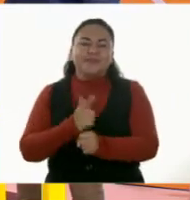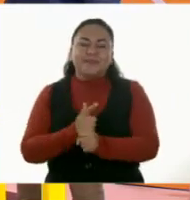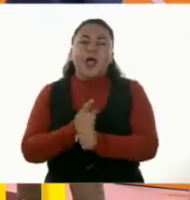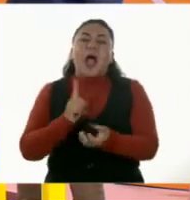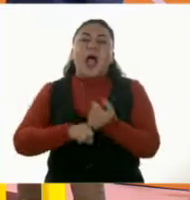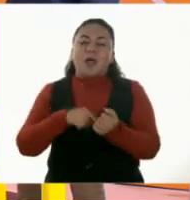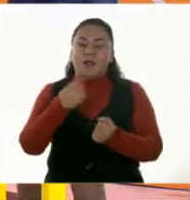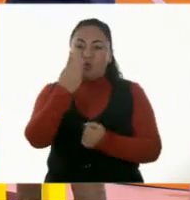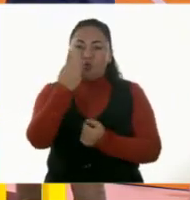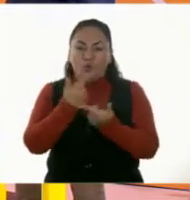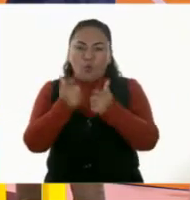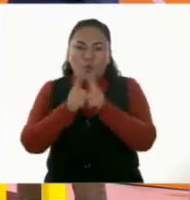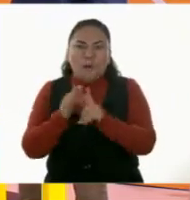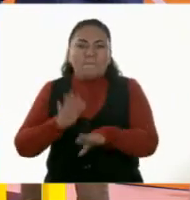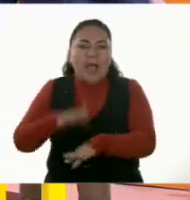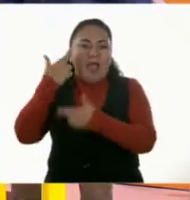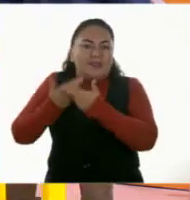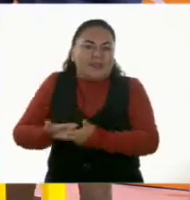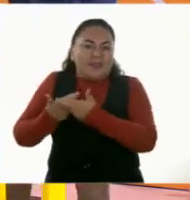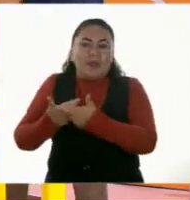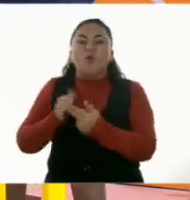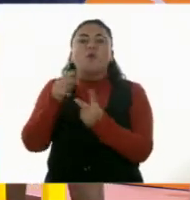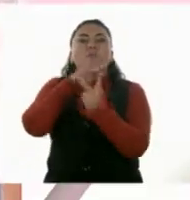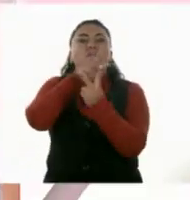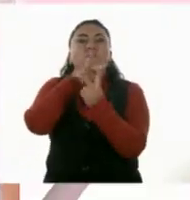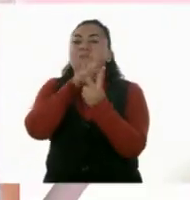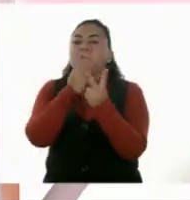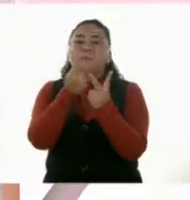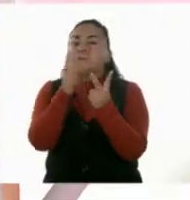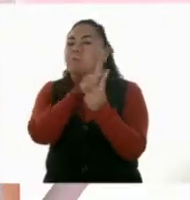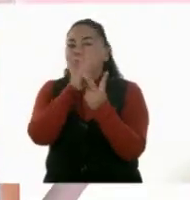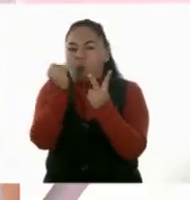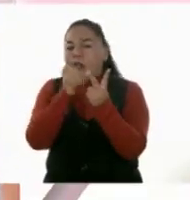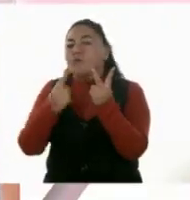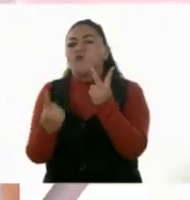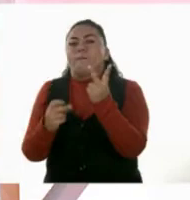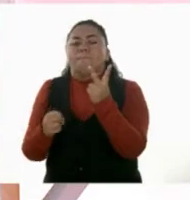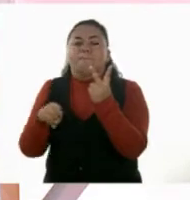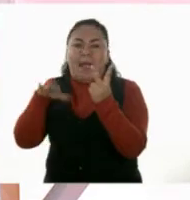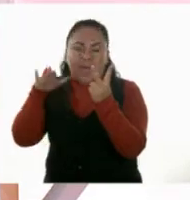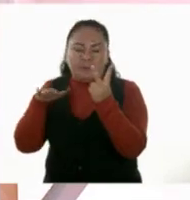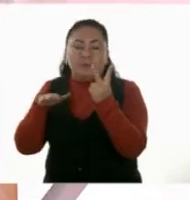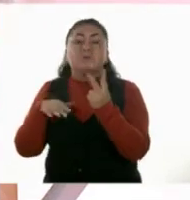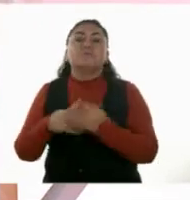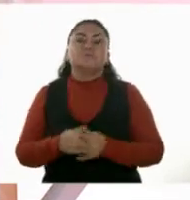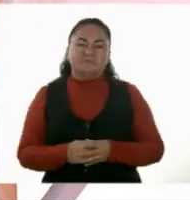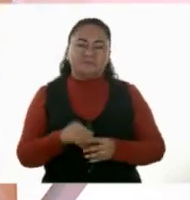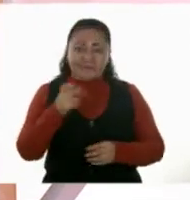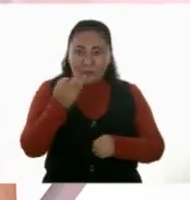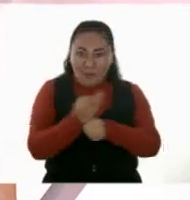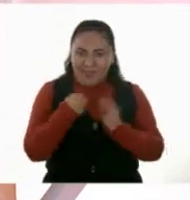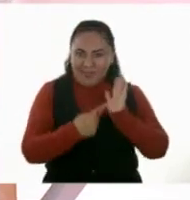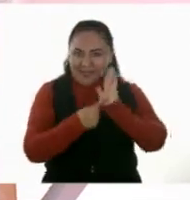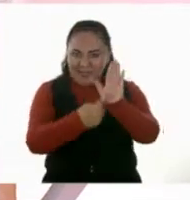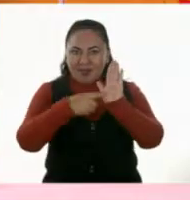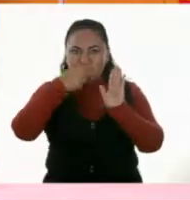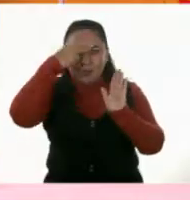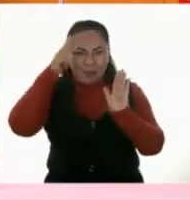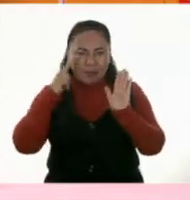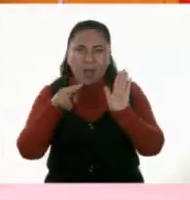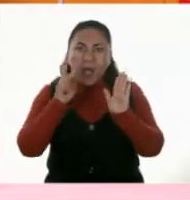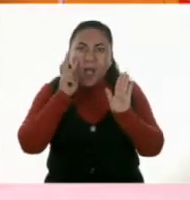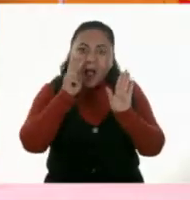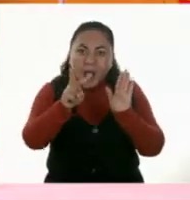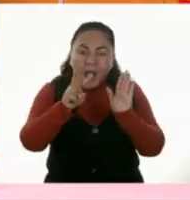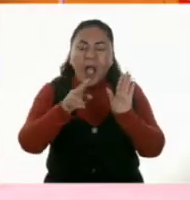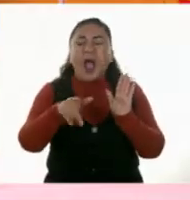solamente un grupo que tenía más que los otros dos. Así es. Y yo creo que también a Norma le va a servir mucho esto que hicimos para que así